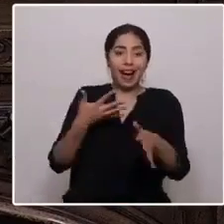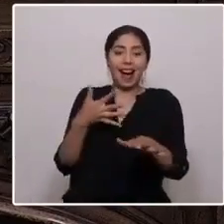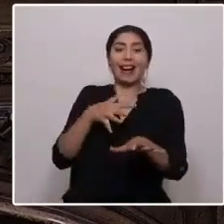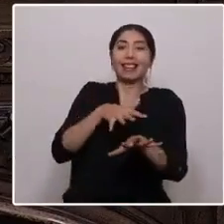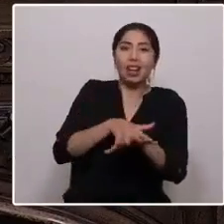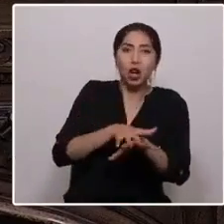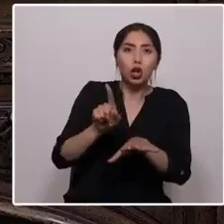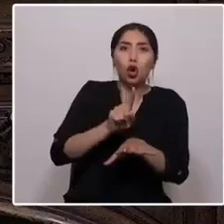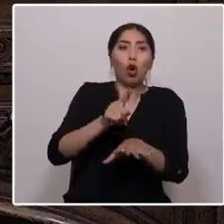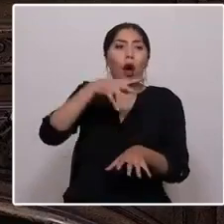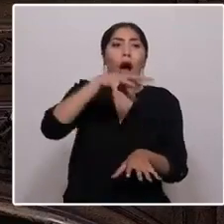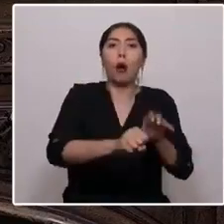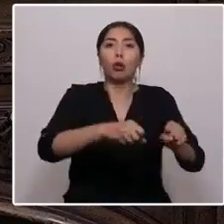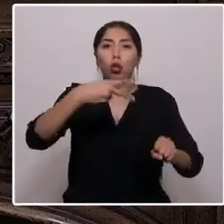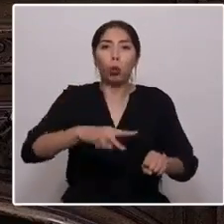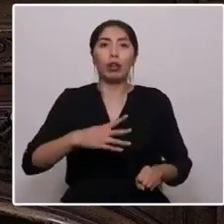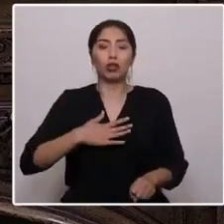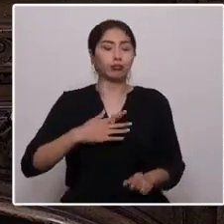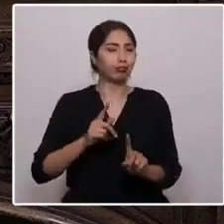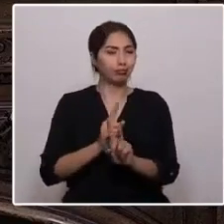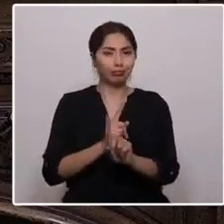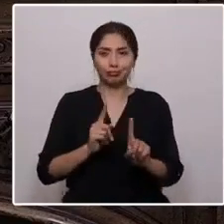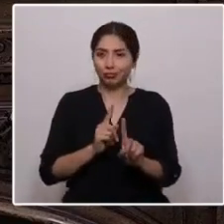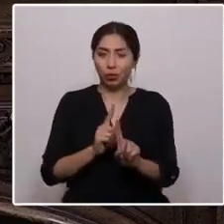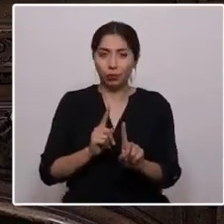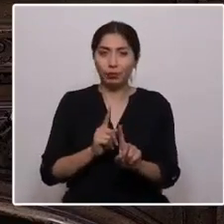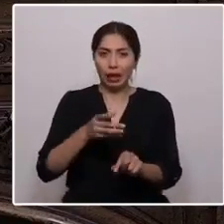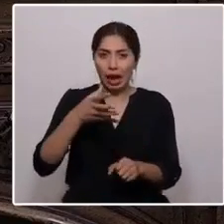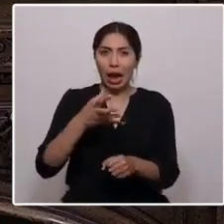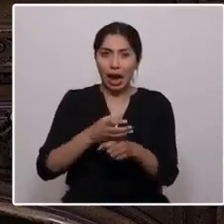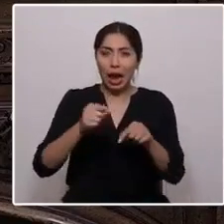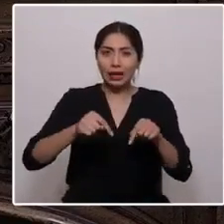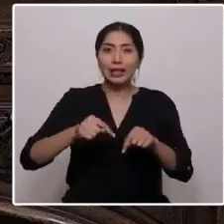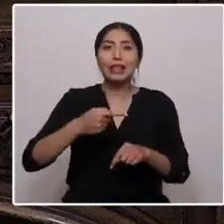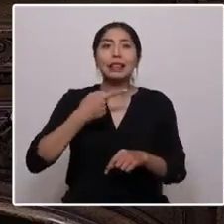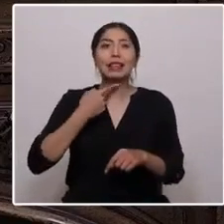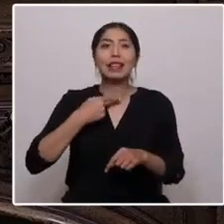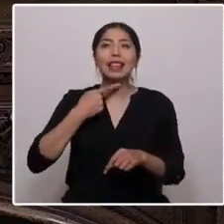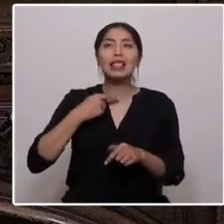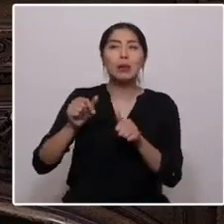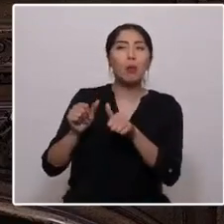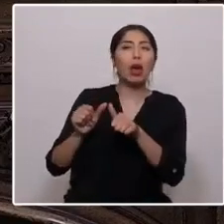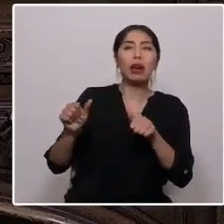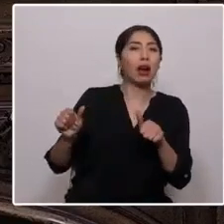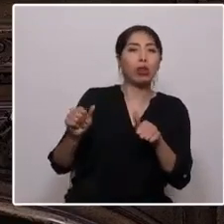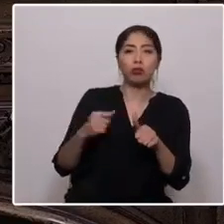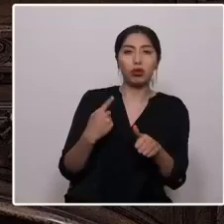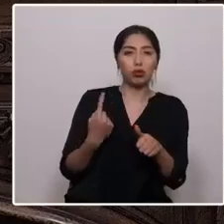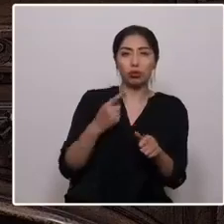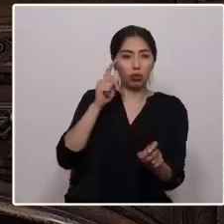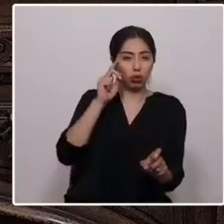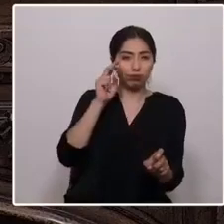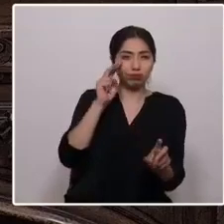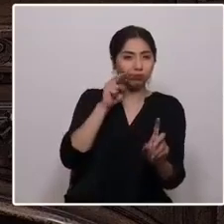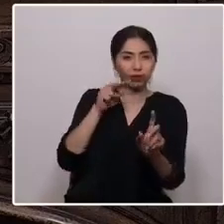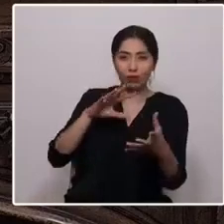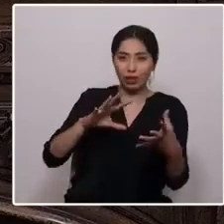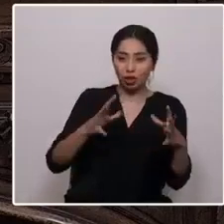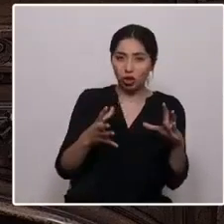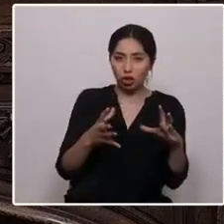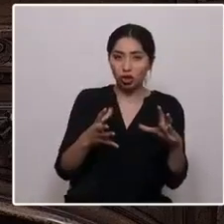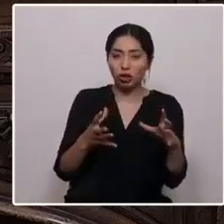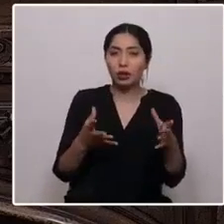oportunidad en este espacio donde han actuado intereses lejanos nuestra conmovisión de ingerir en pro de aquello que los pueblos